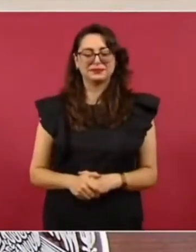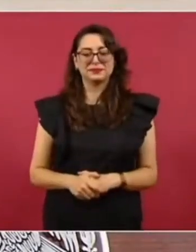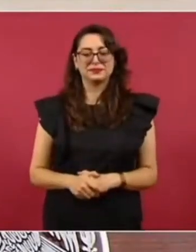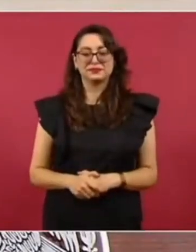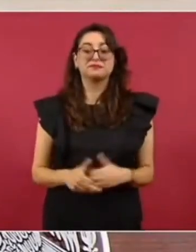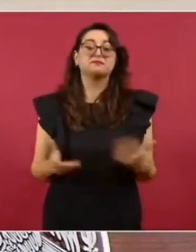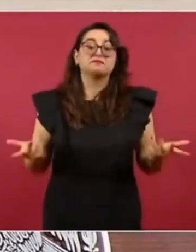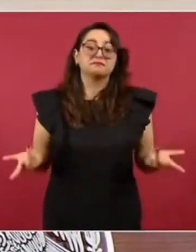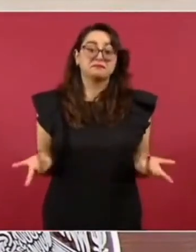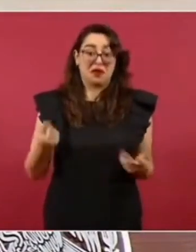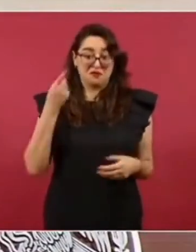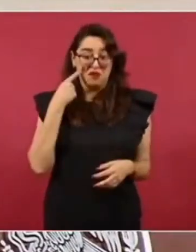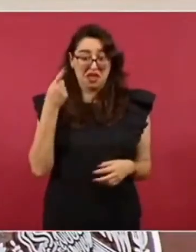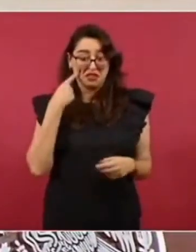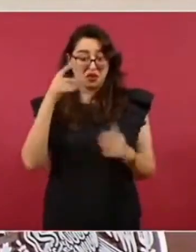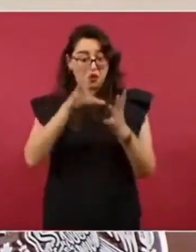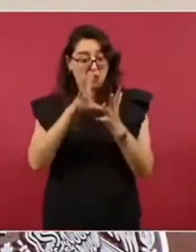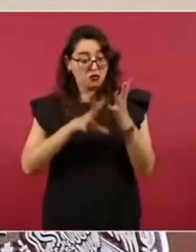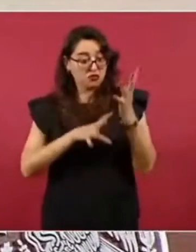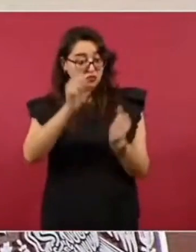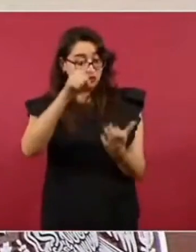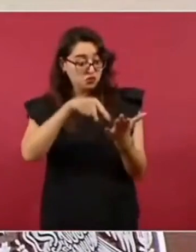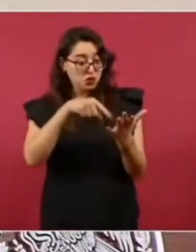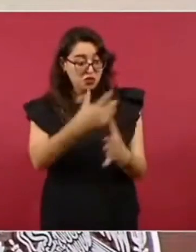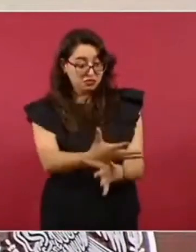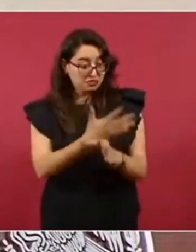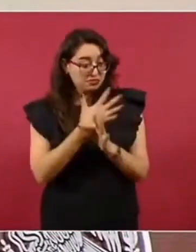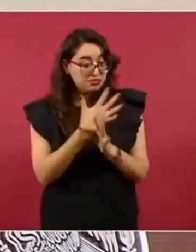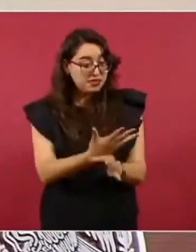Tan no la defienden, que ellos la violan.